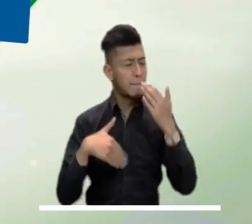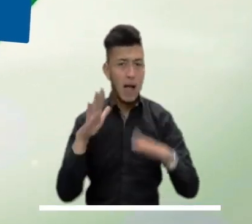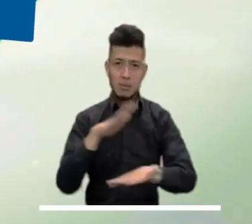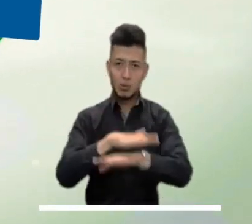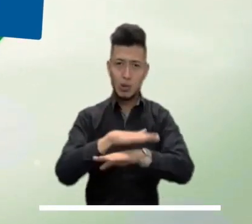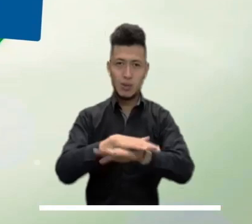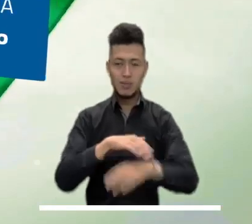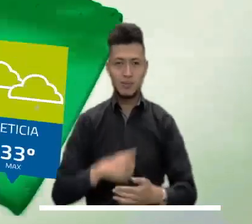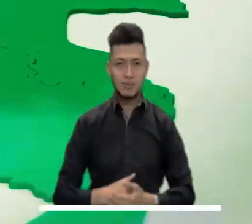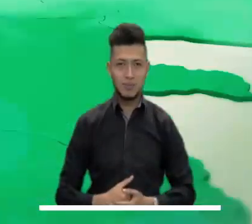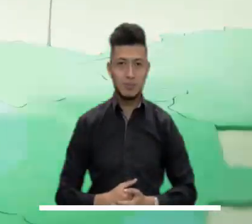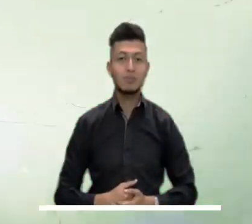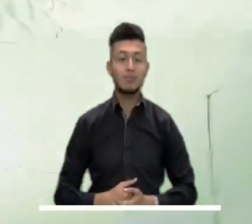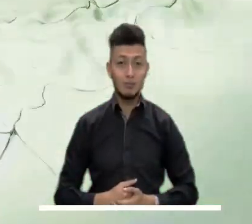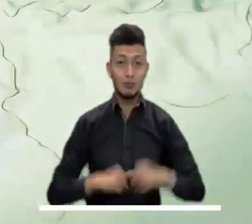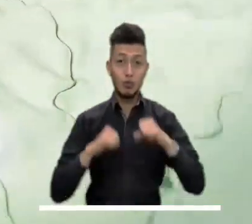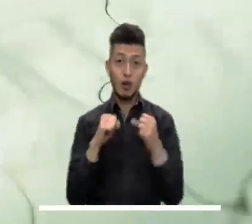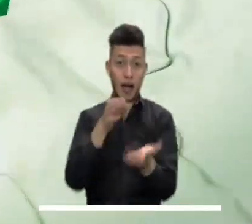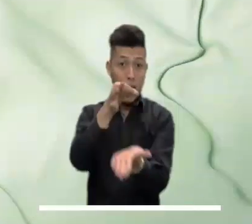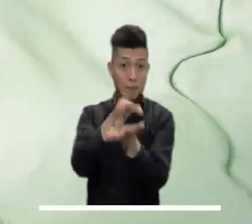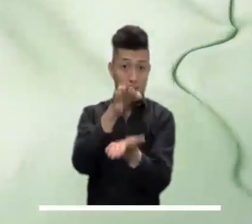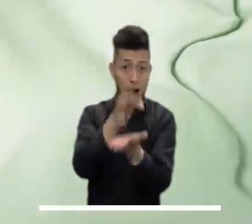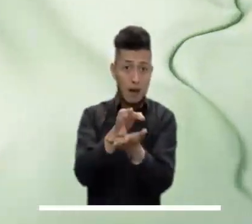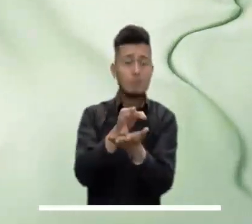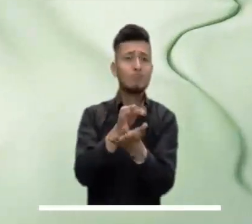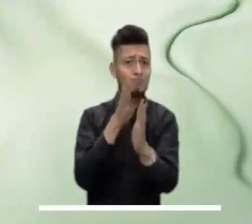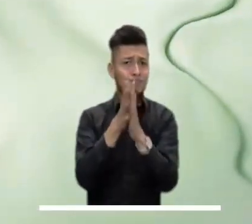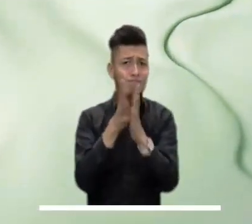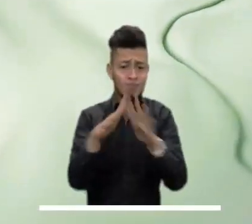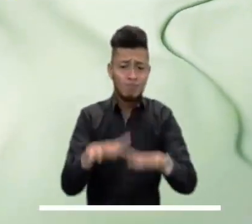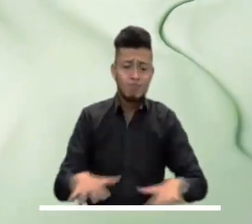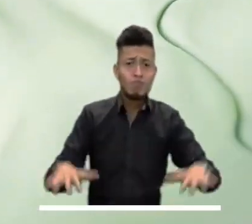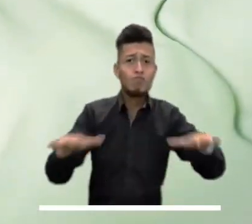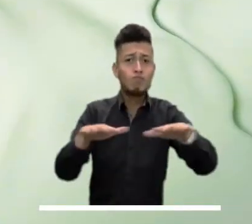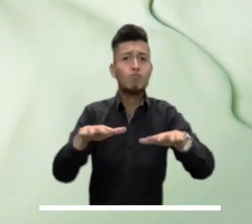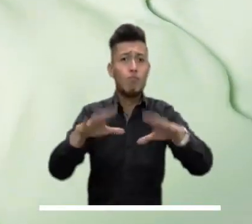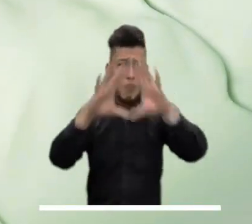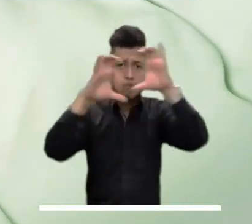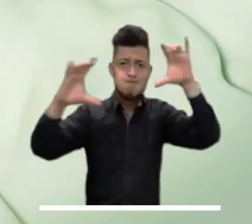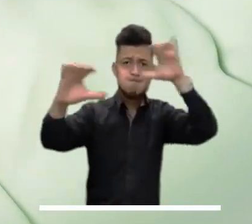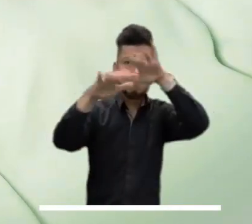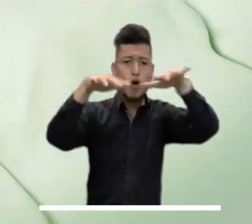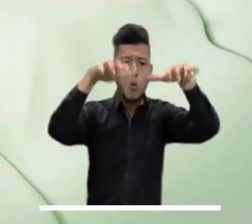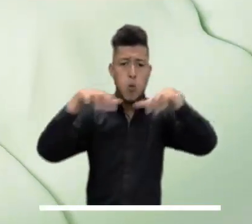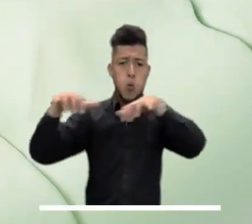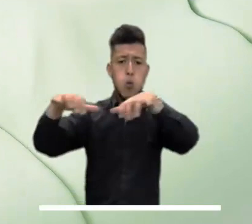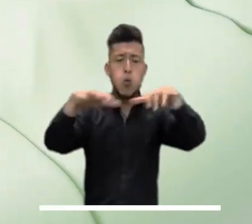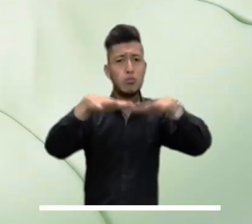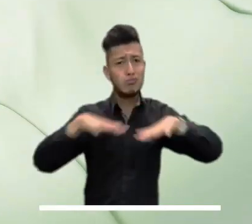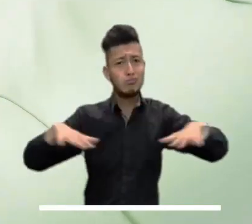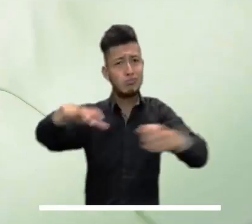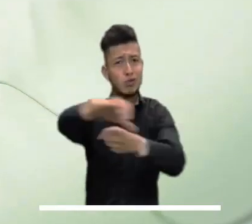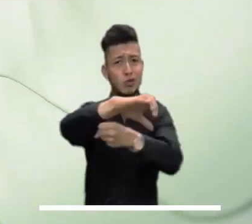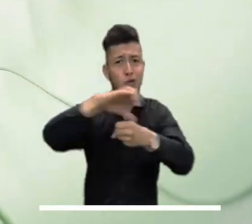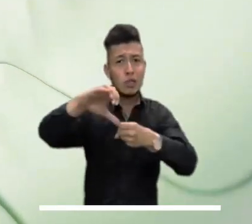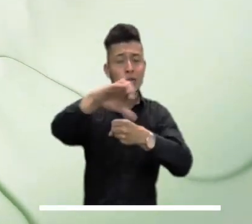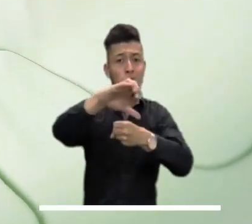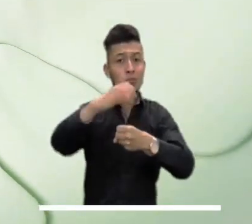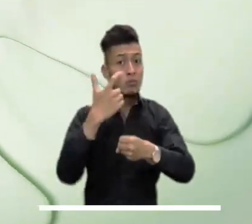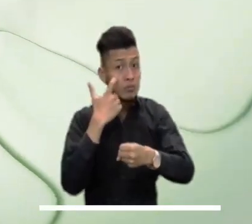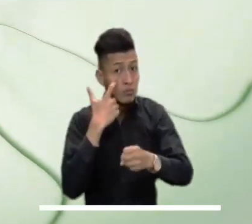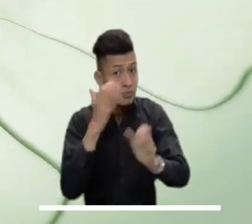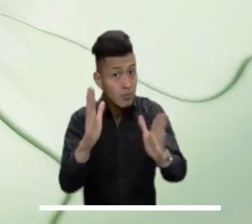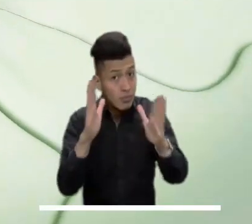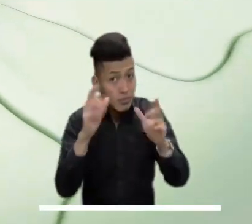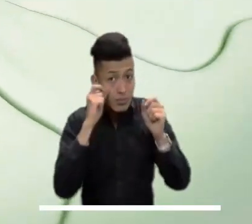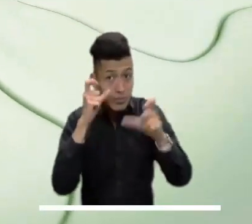Finalmente, en Bogotá se vivirá una mañana ligeramente nublada, pero sin que se esperen lluvias. La mínima será de 8